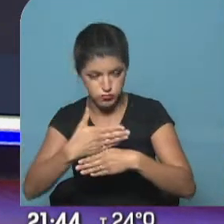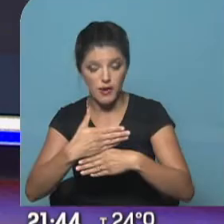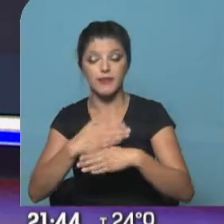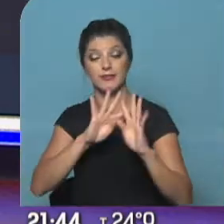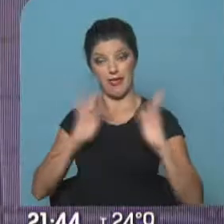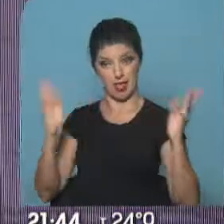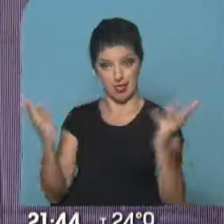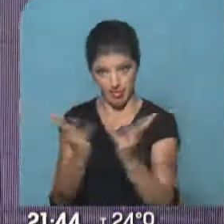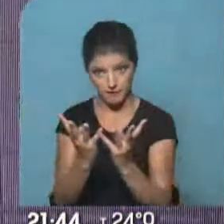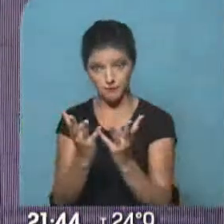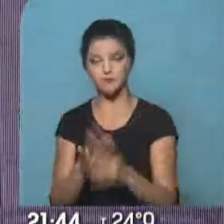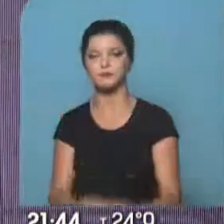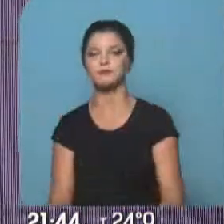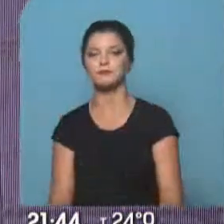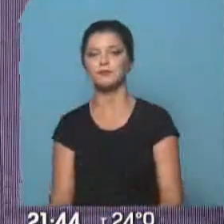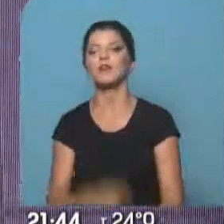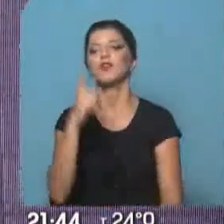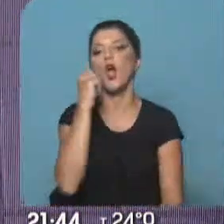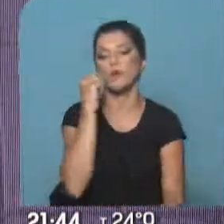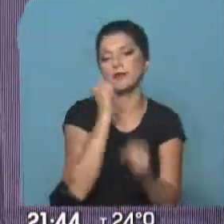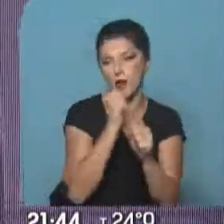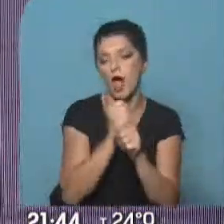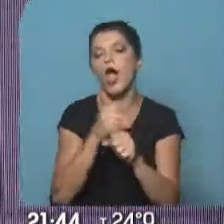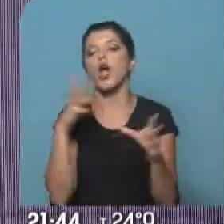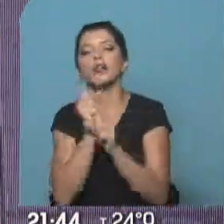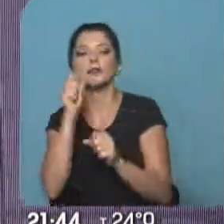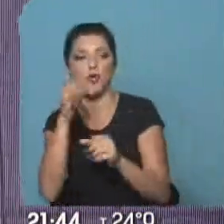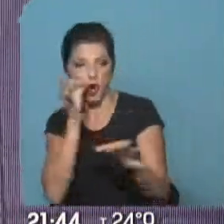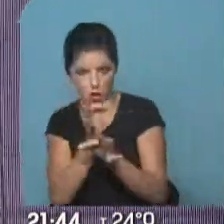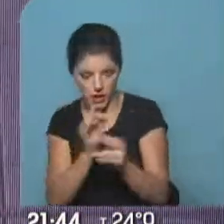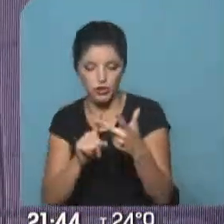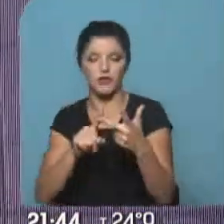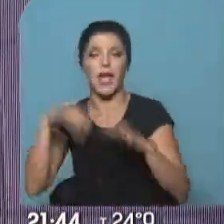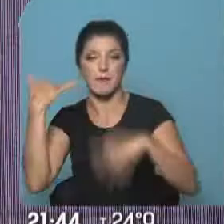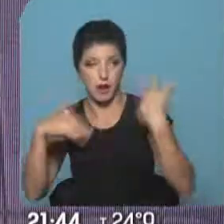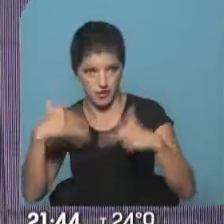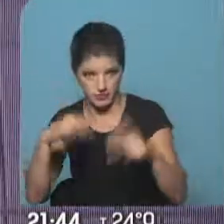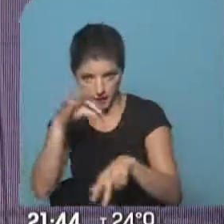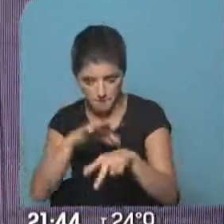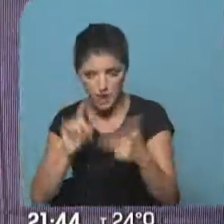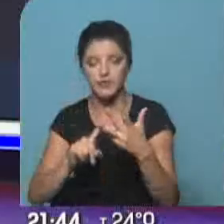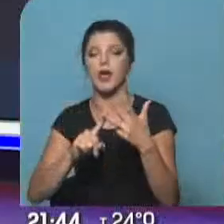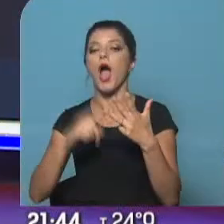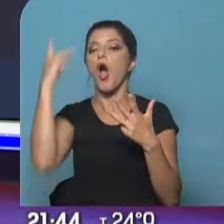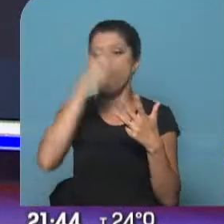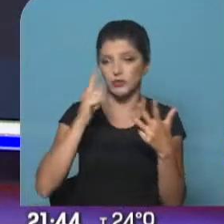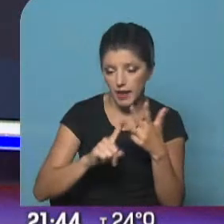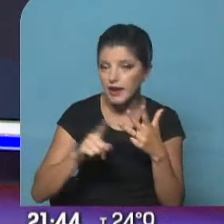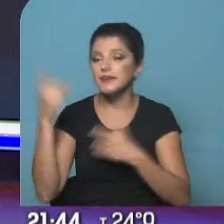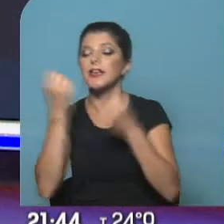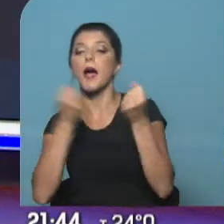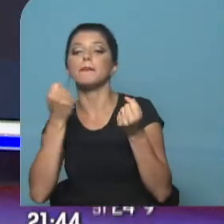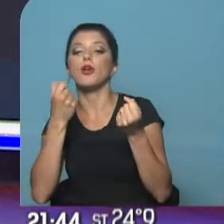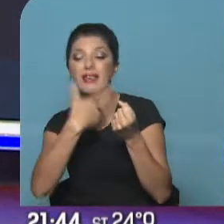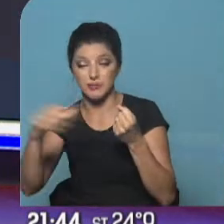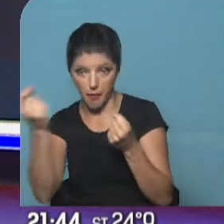frentistas, locatarios de cocheras, buses escolares, servicios de emergencias médicas, huéspedes de hoteles, camiones de caudales y el